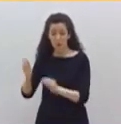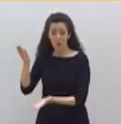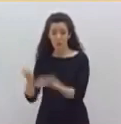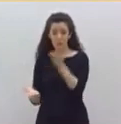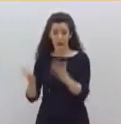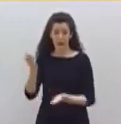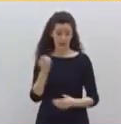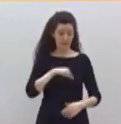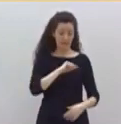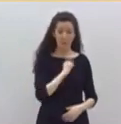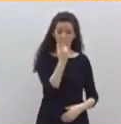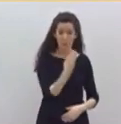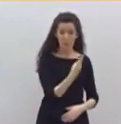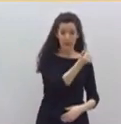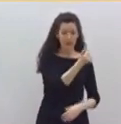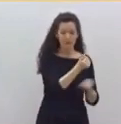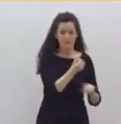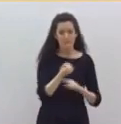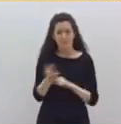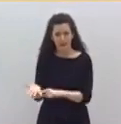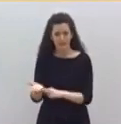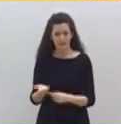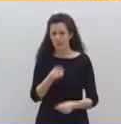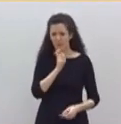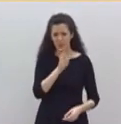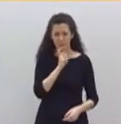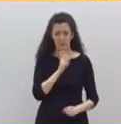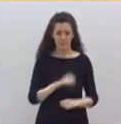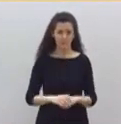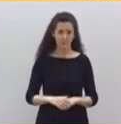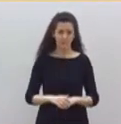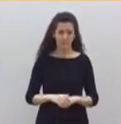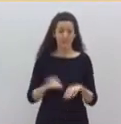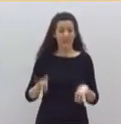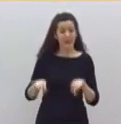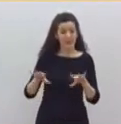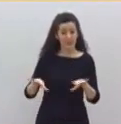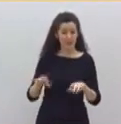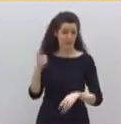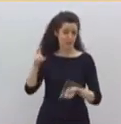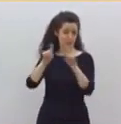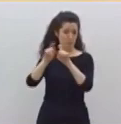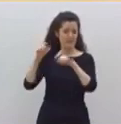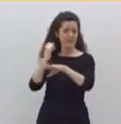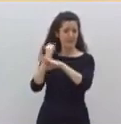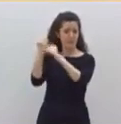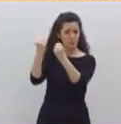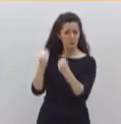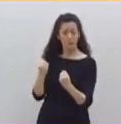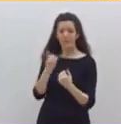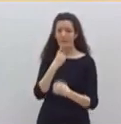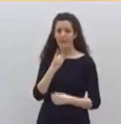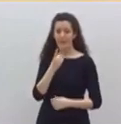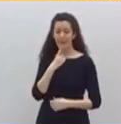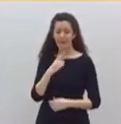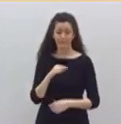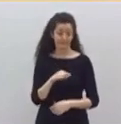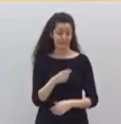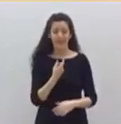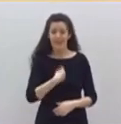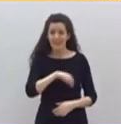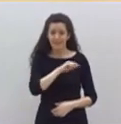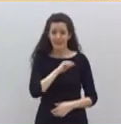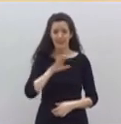España? ¿Cómo es posible que un instituto australiano diga que somos el país que peor ha gestionado la respuesta al coronavirus,